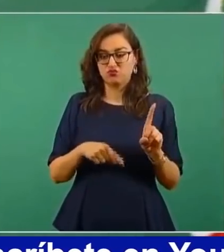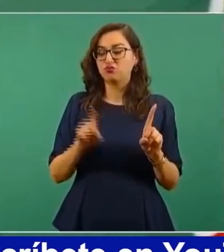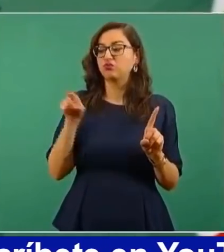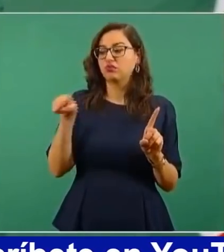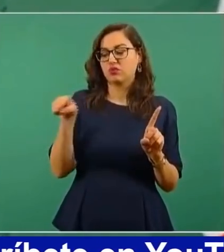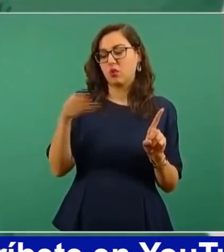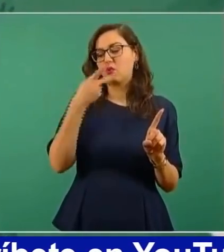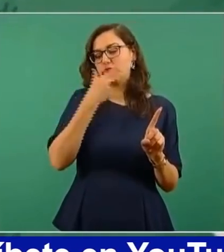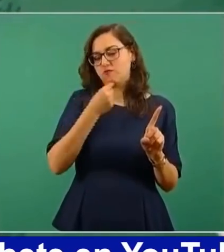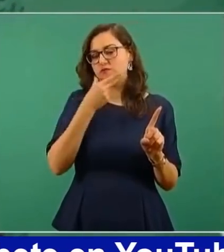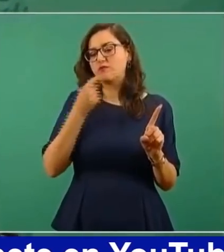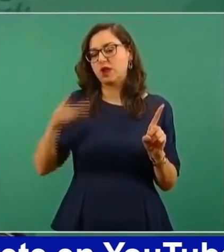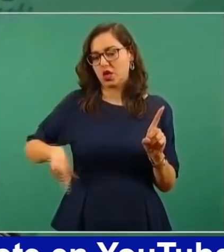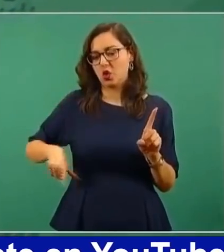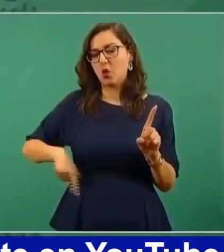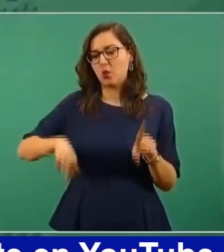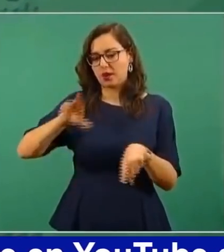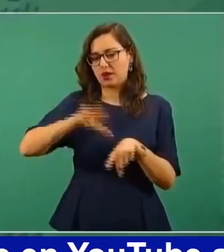Coahuila